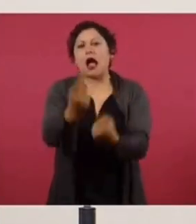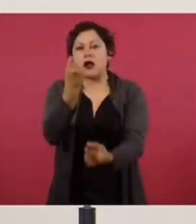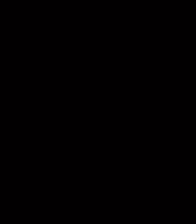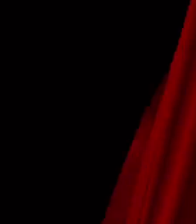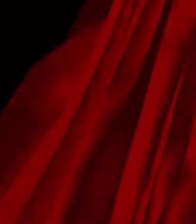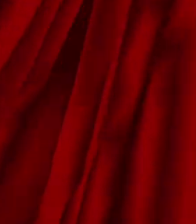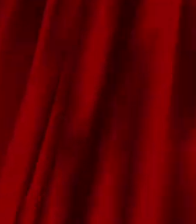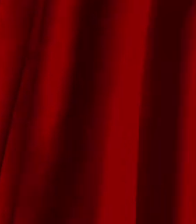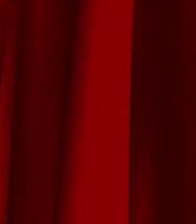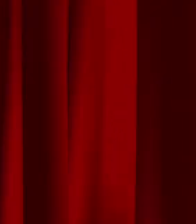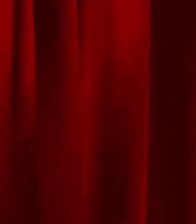una reforma.